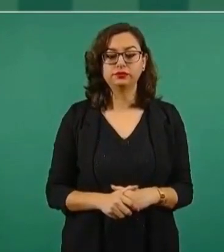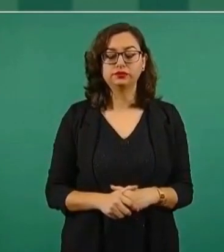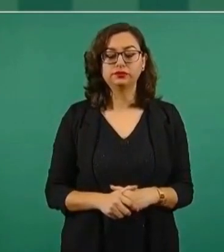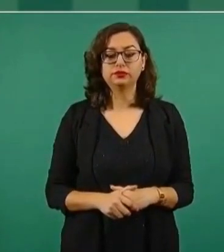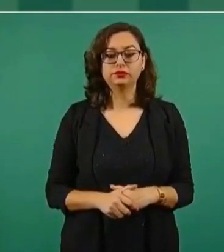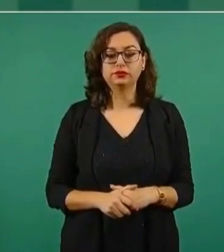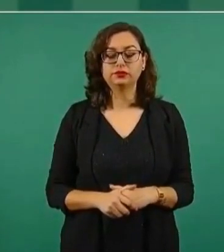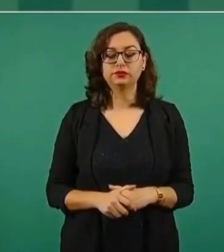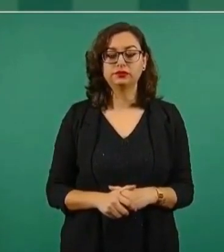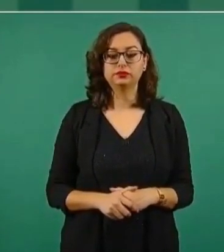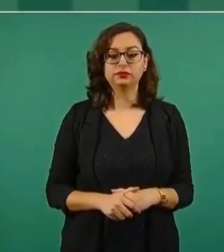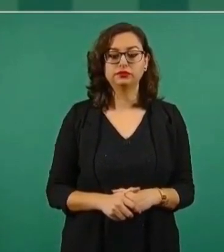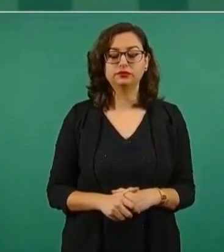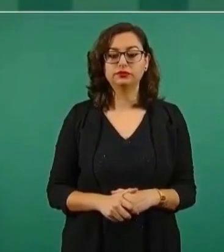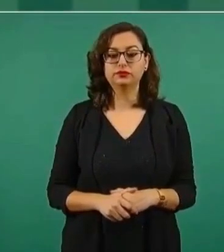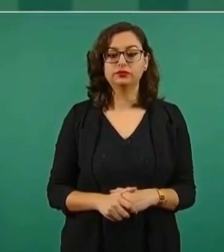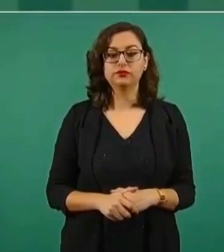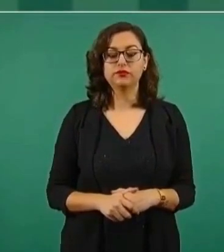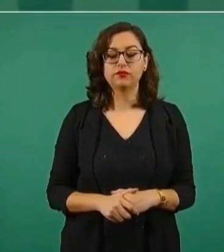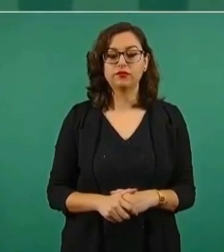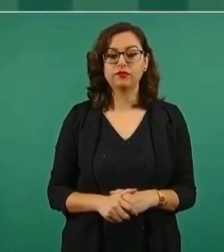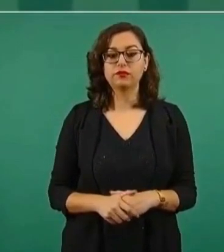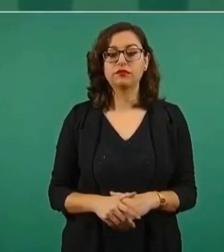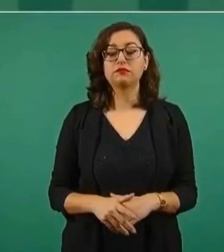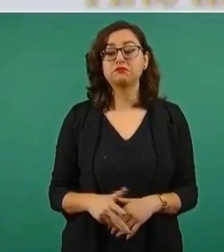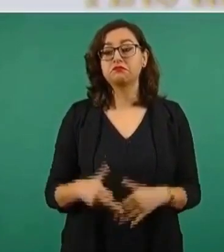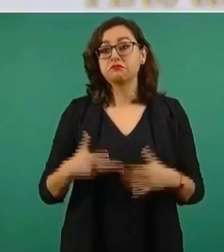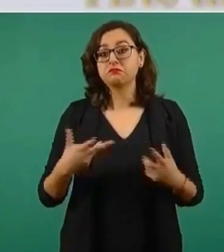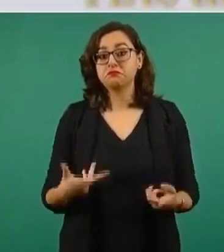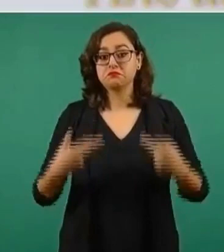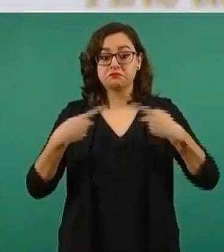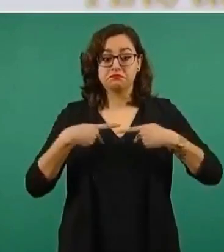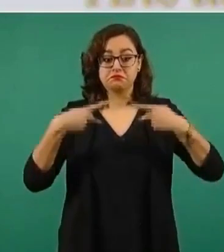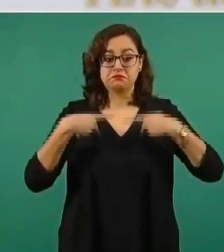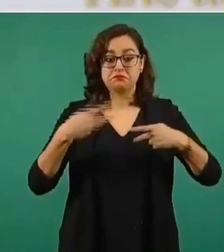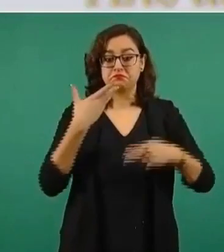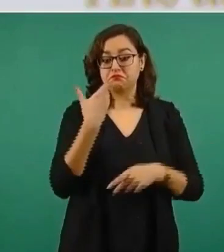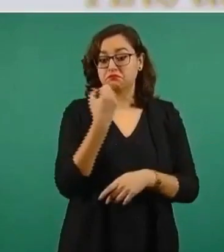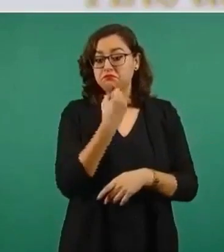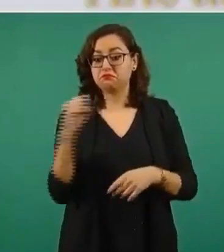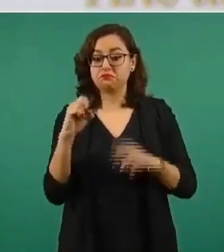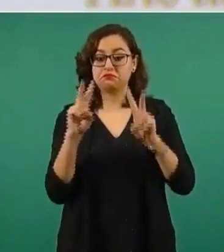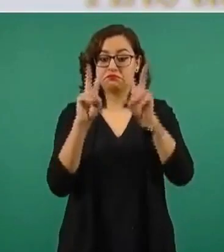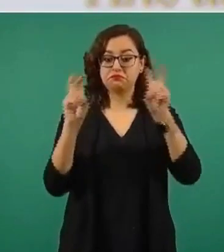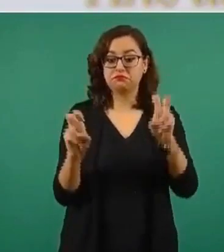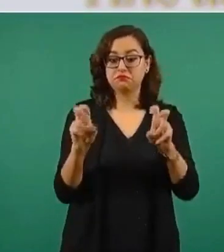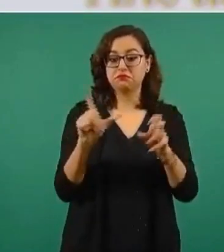Y vamos a que los técnicos, a que los científicos mexicanos